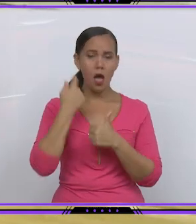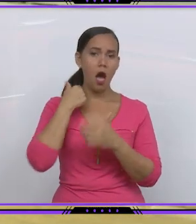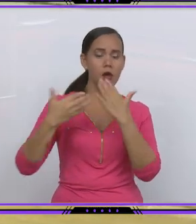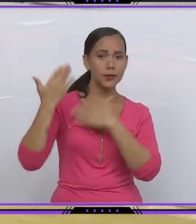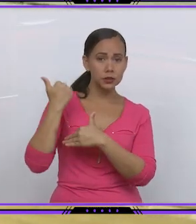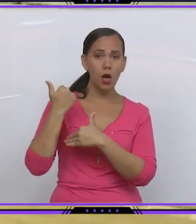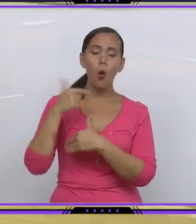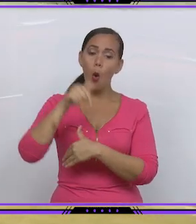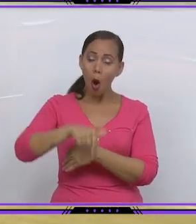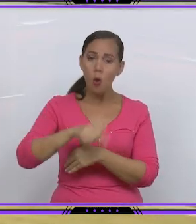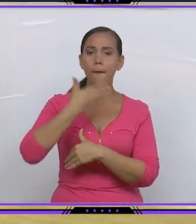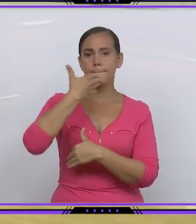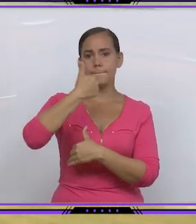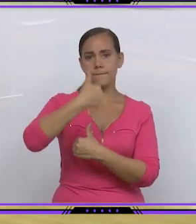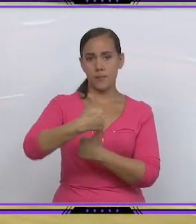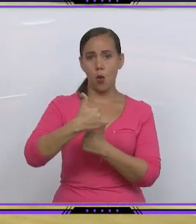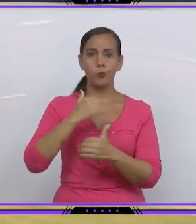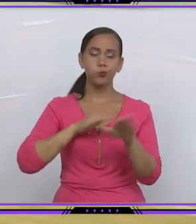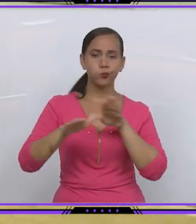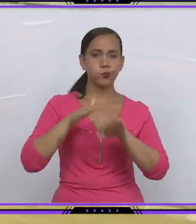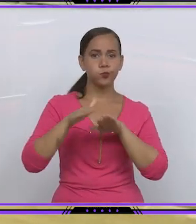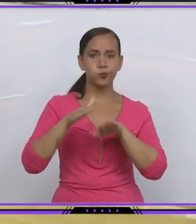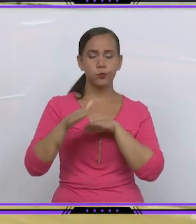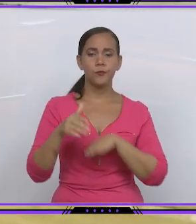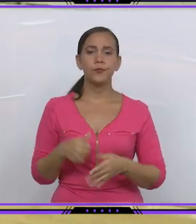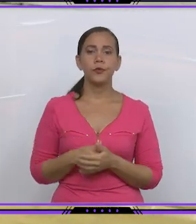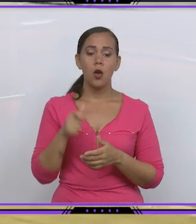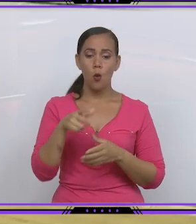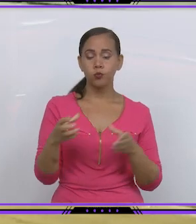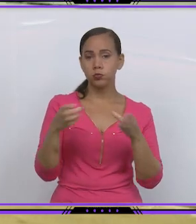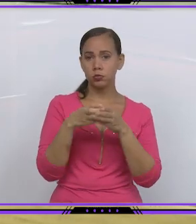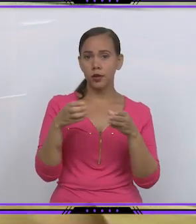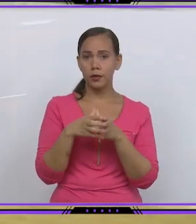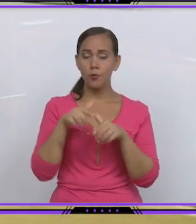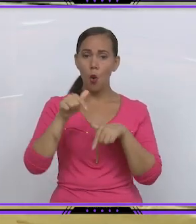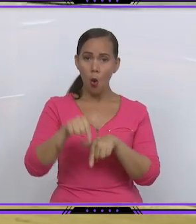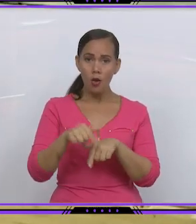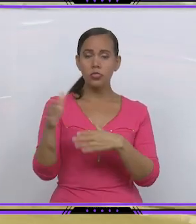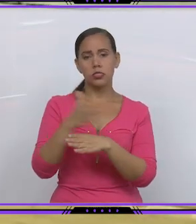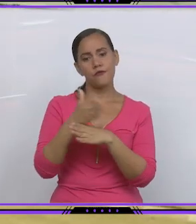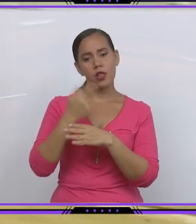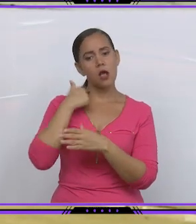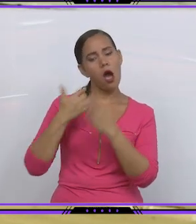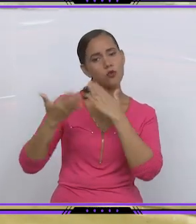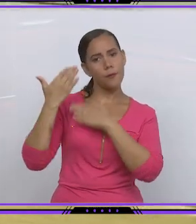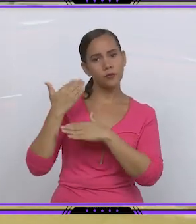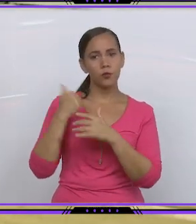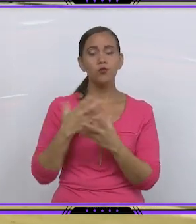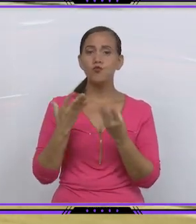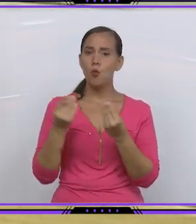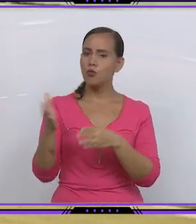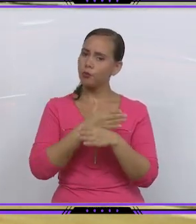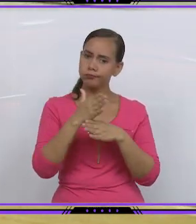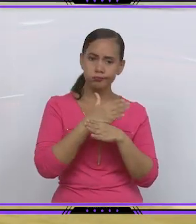ese rango como tal. Y te puedo decir que el equipo hoy es un equipo diferente al del año pasado. Tenemos mucha variedad de